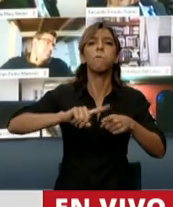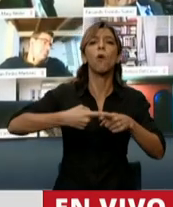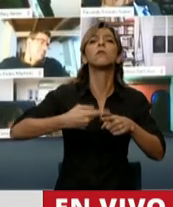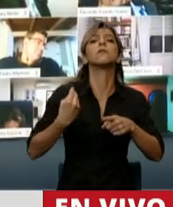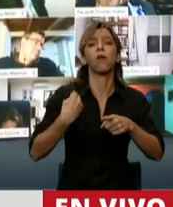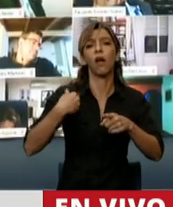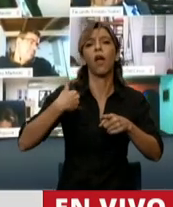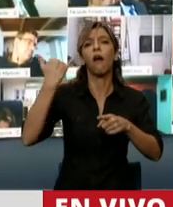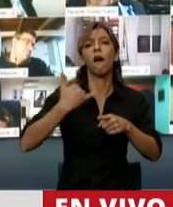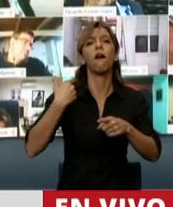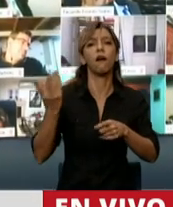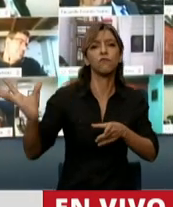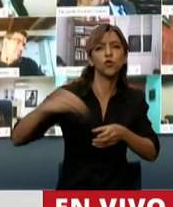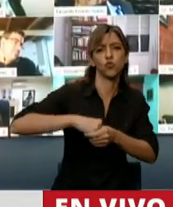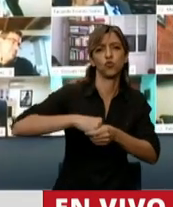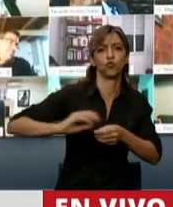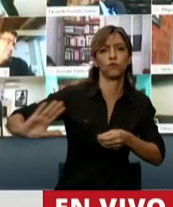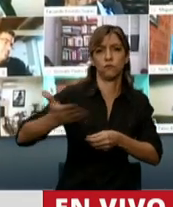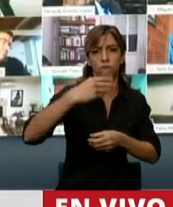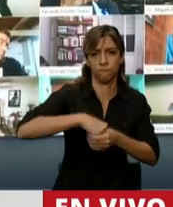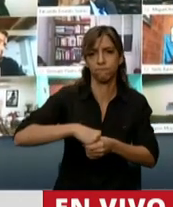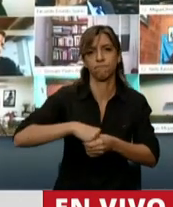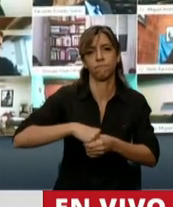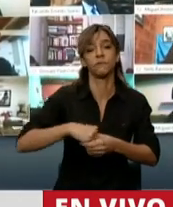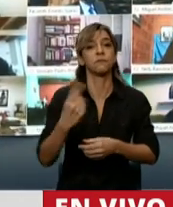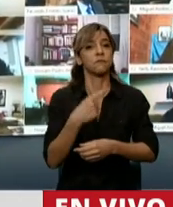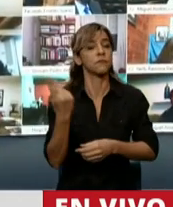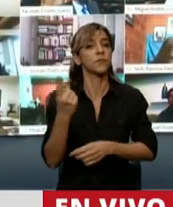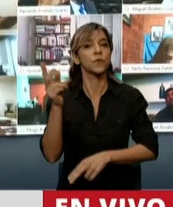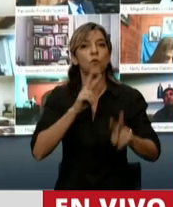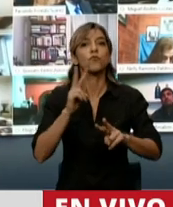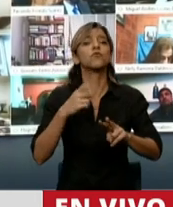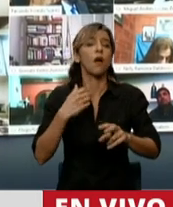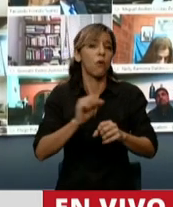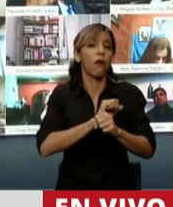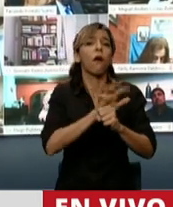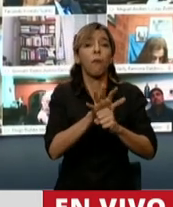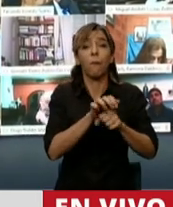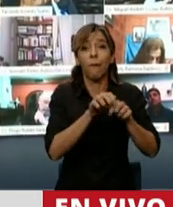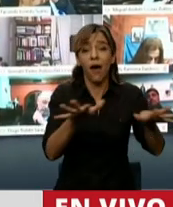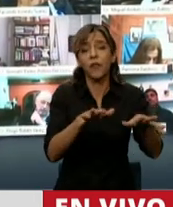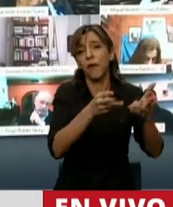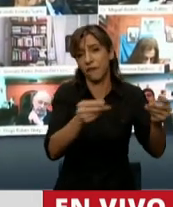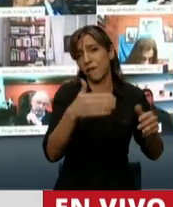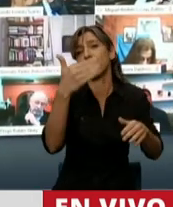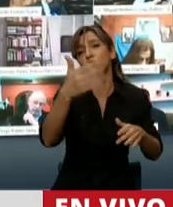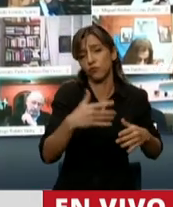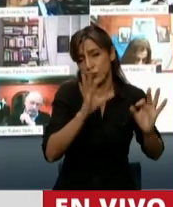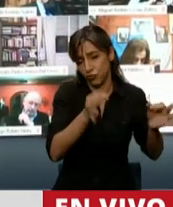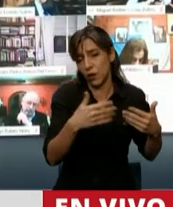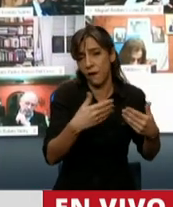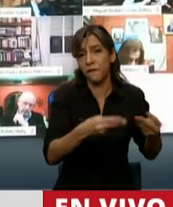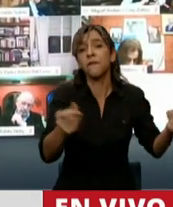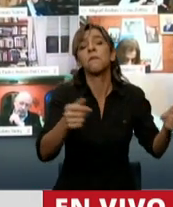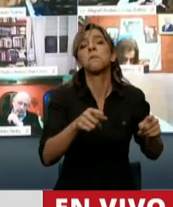con superar el escollo de esta pandemia que va a terminar sin ninguna duda y que va a ser posible